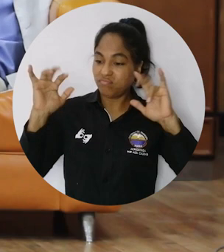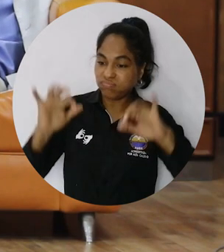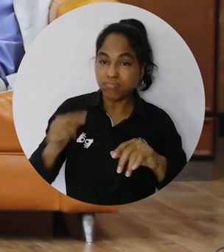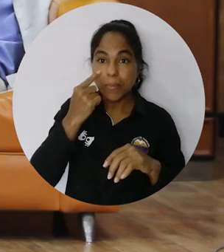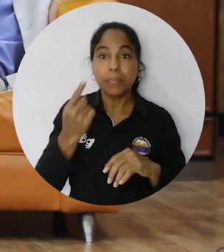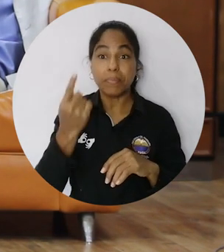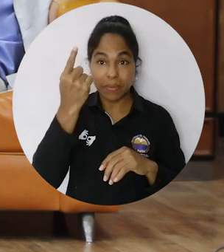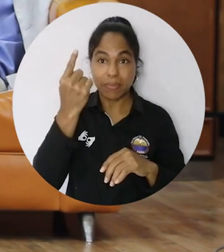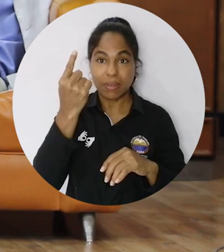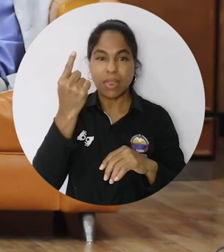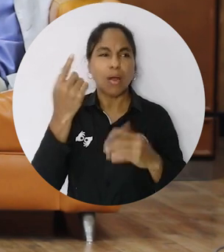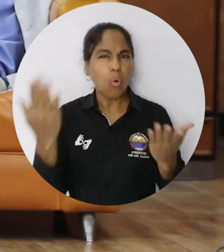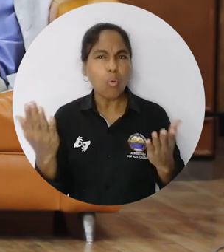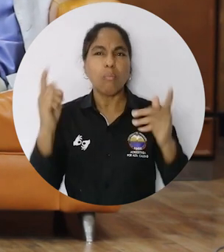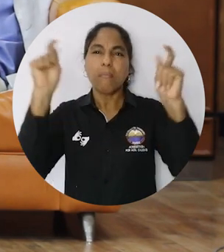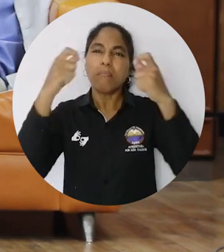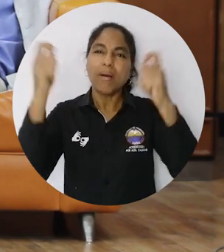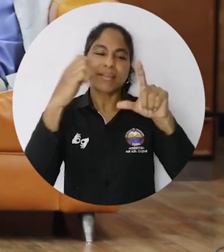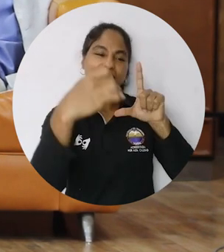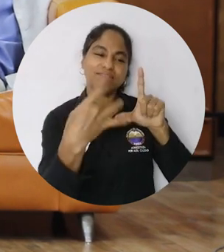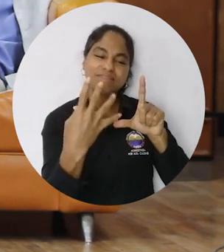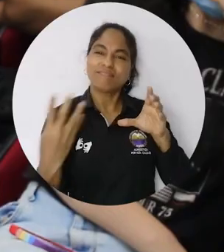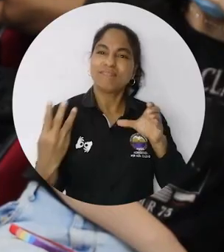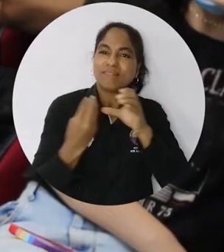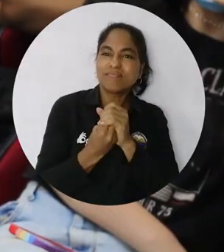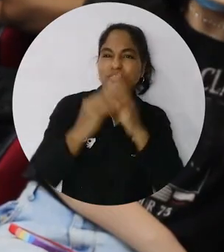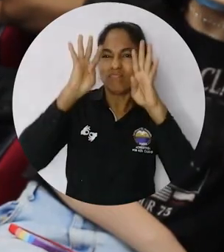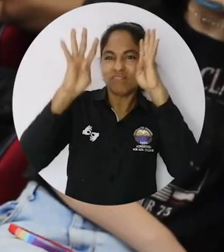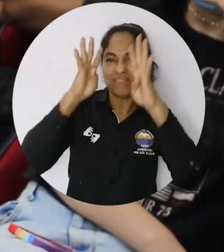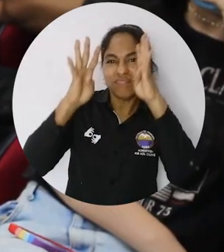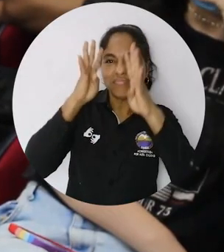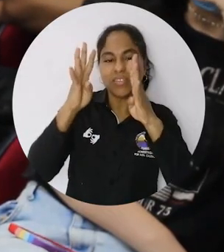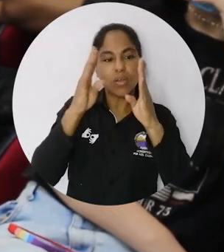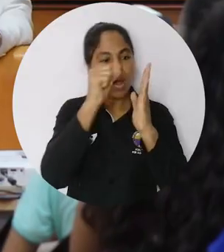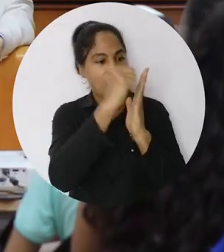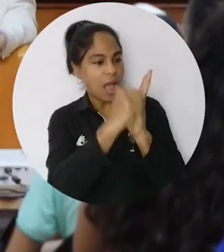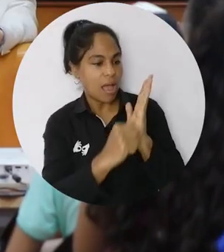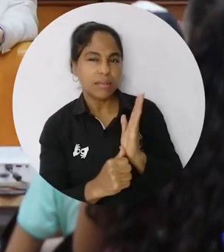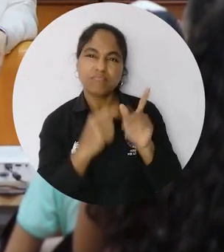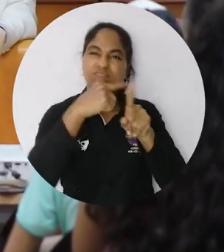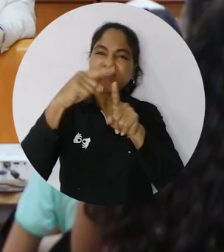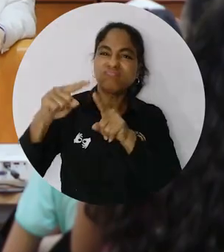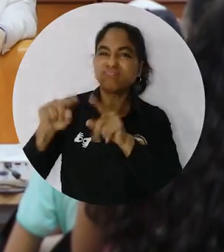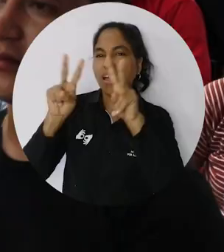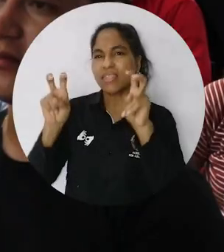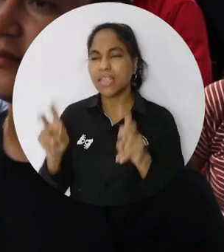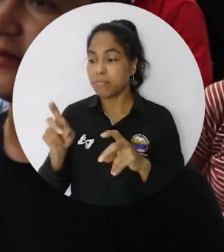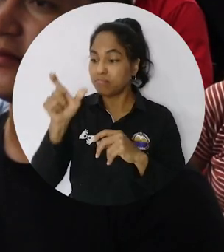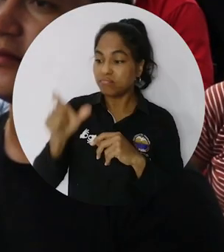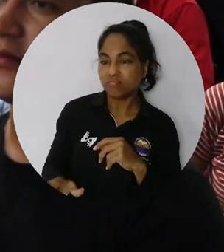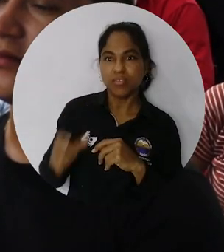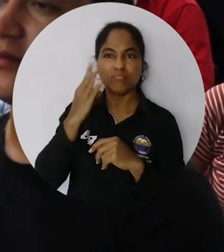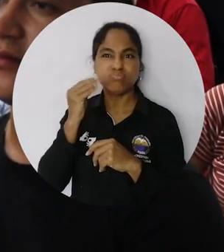Esta primera edición se inspiró en la fórmula marketing digital, inclusión e innovación y una agenda académica variada donde